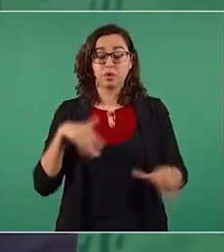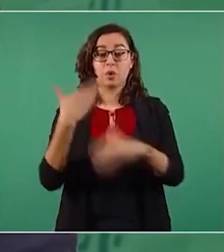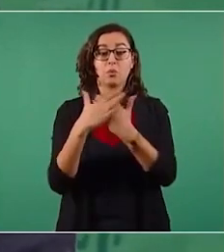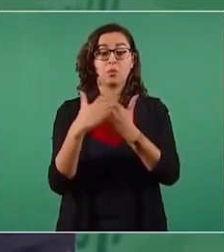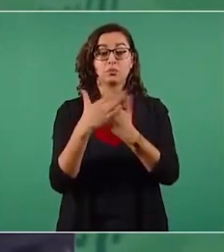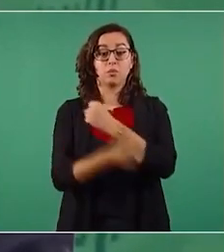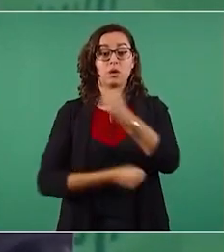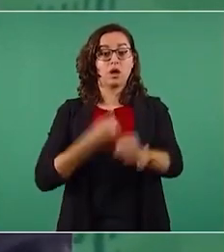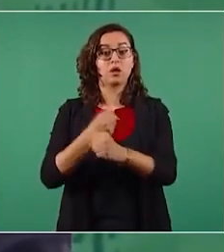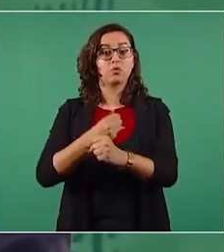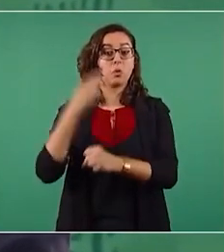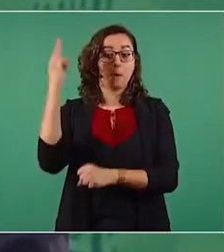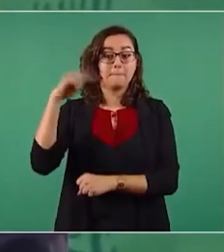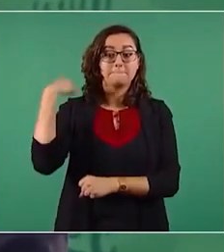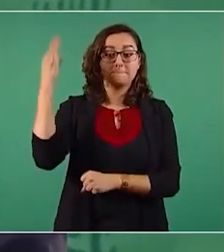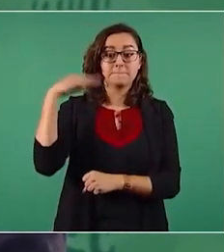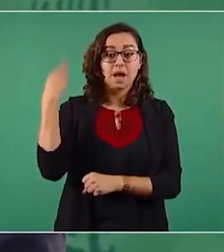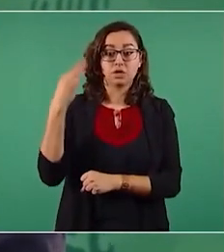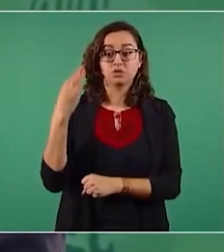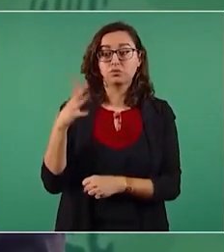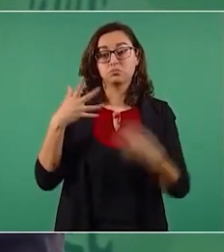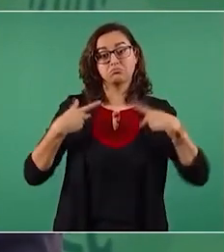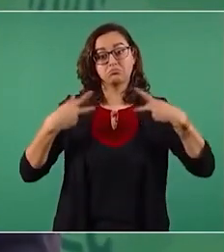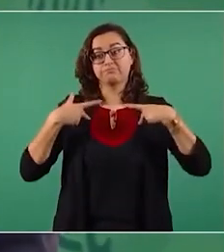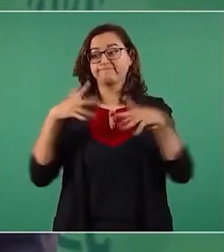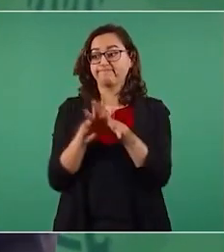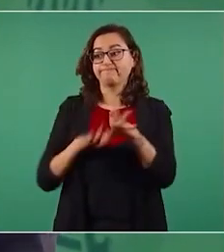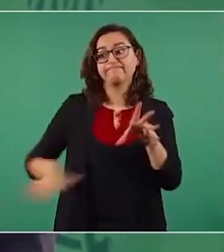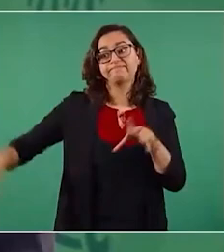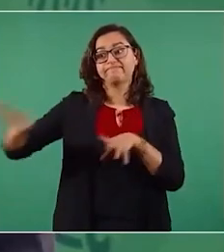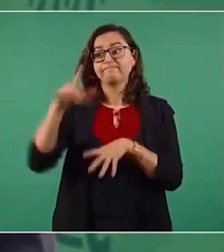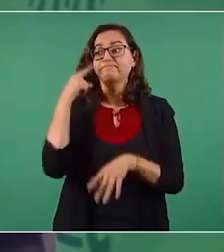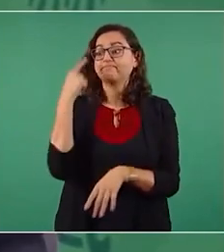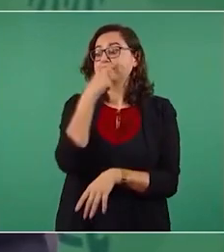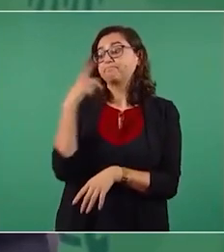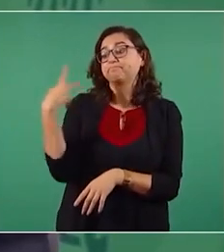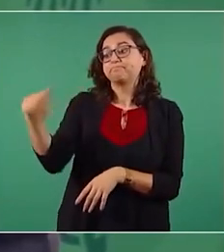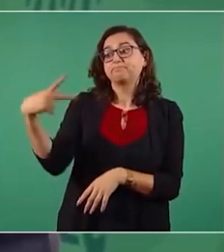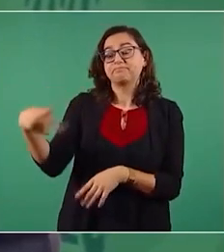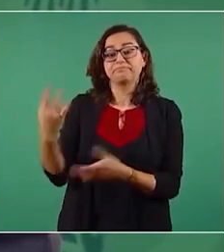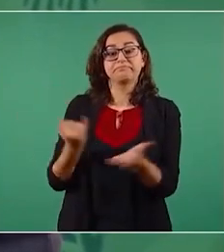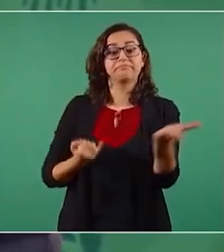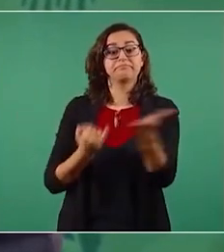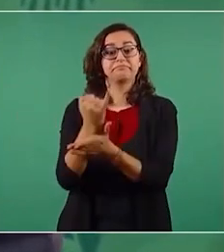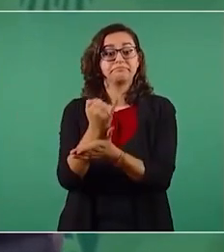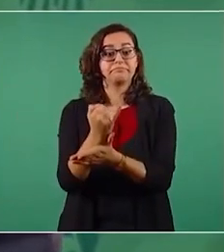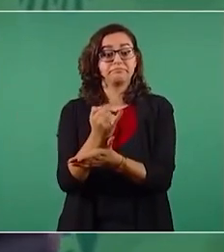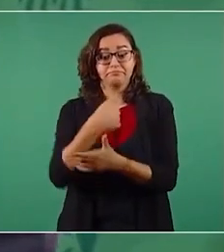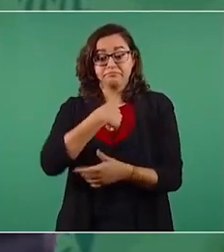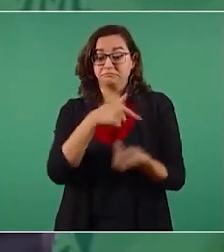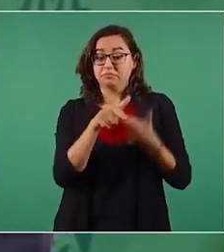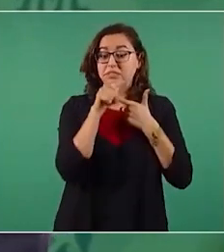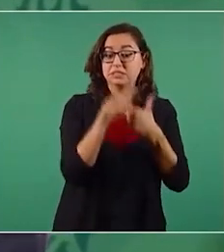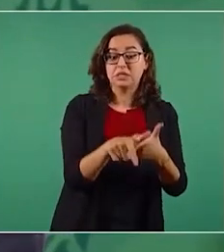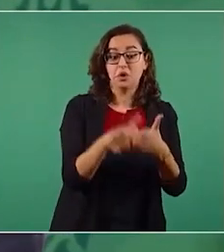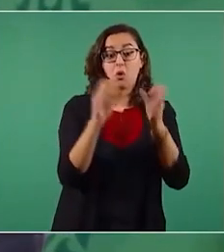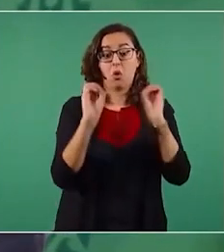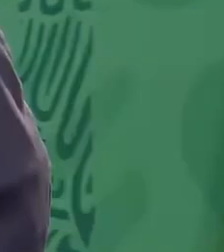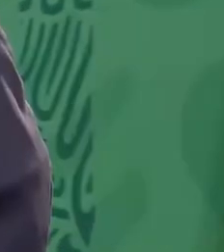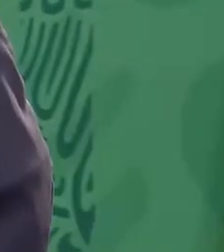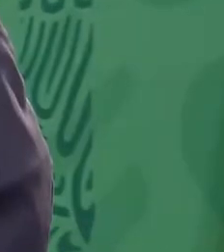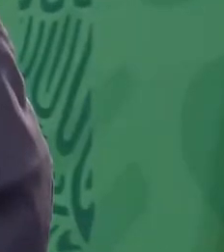me voy a someter a la revocación del mandato y todos los mexicanos van a